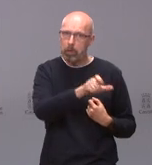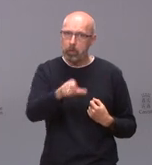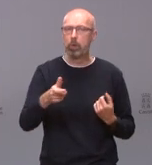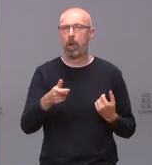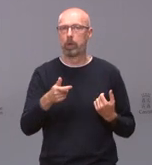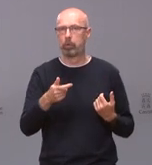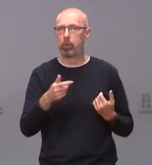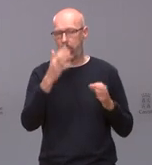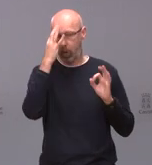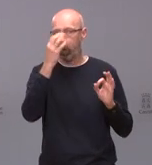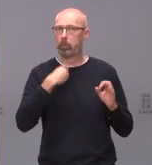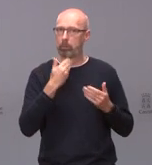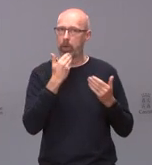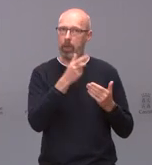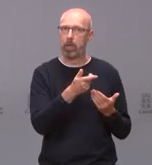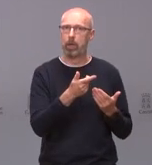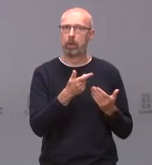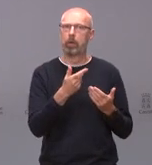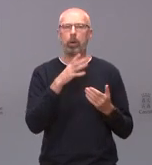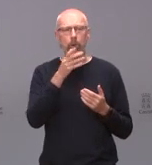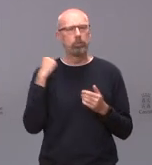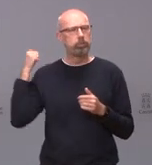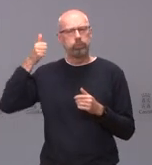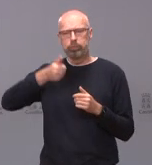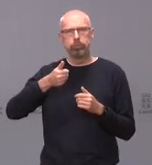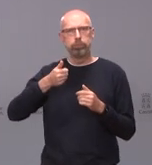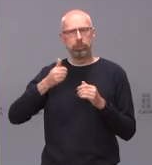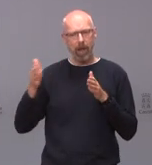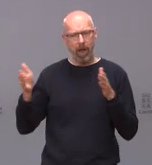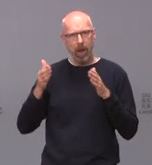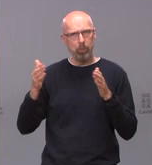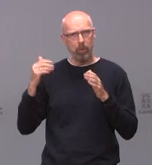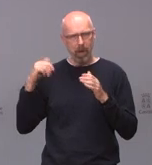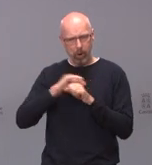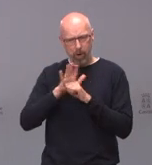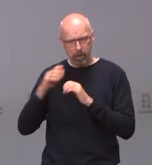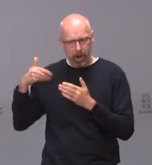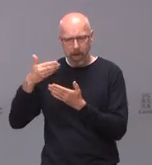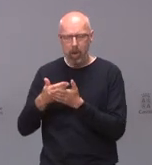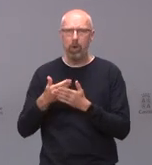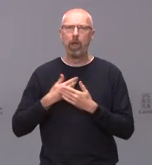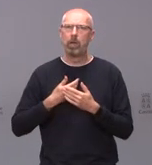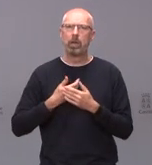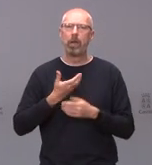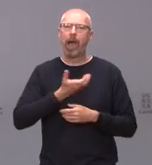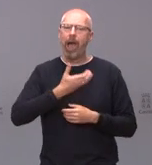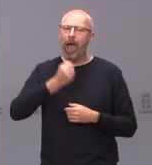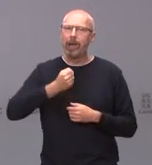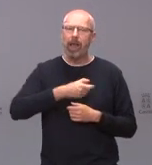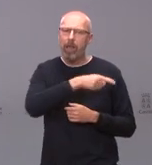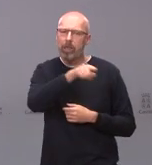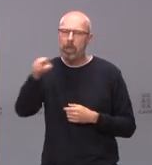que durante toda la crisis y yo lo he dicho siempre la inmensa mayoría de los alcaldes de nuestra comunidad se han mostrado preocupados por la salud y por